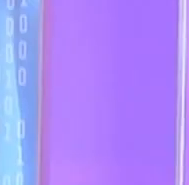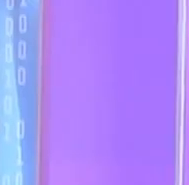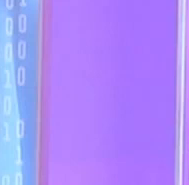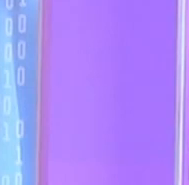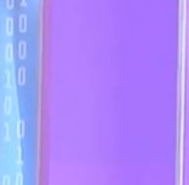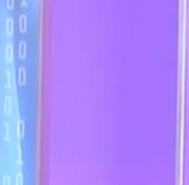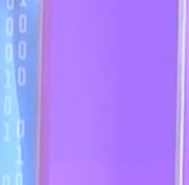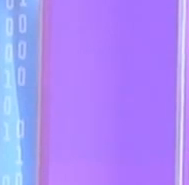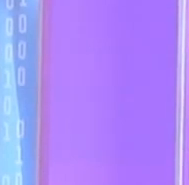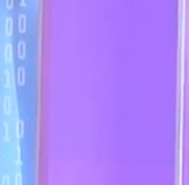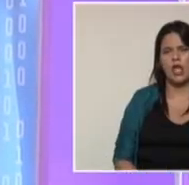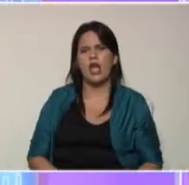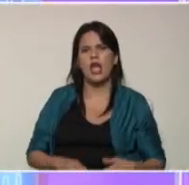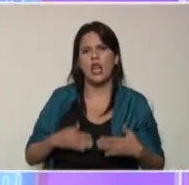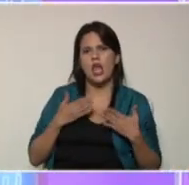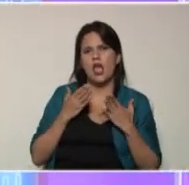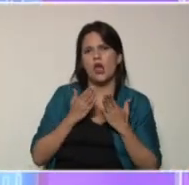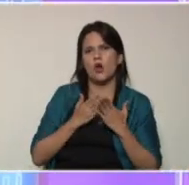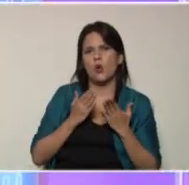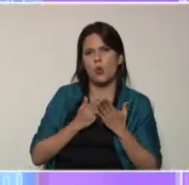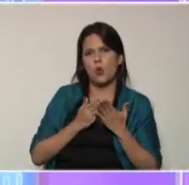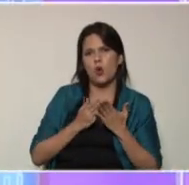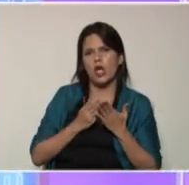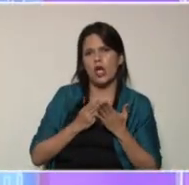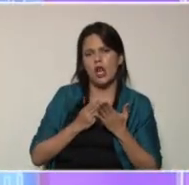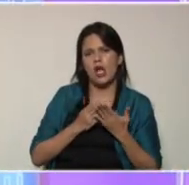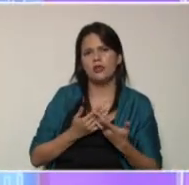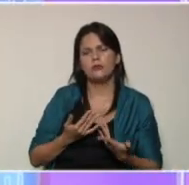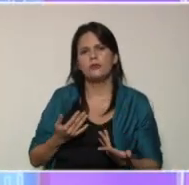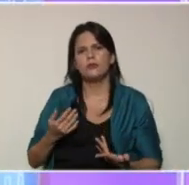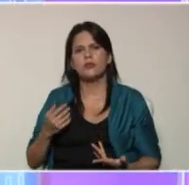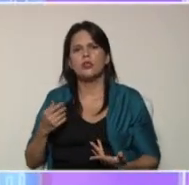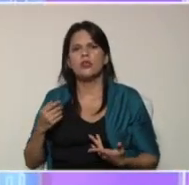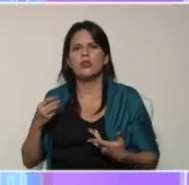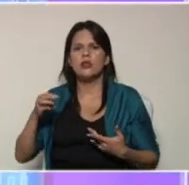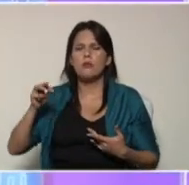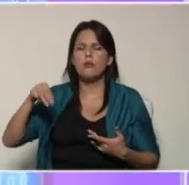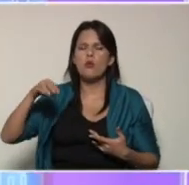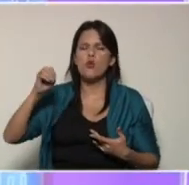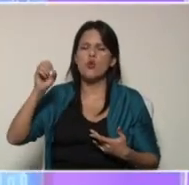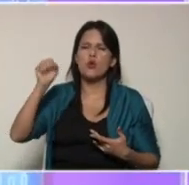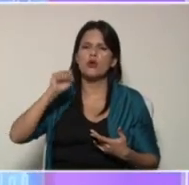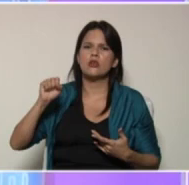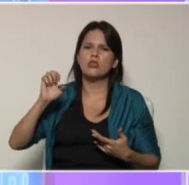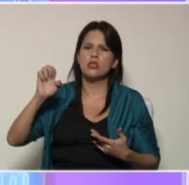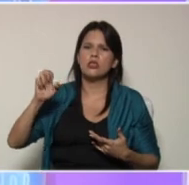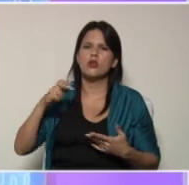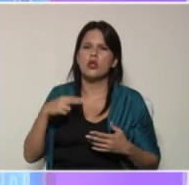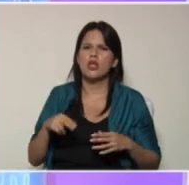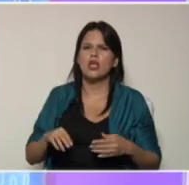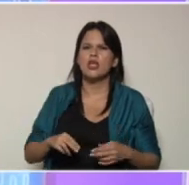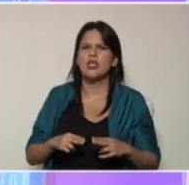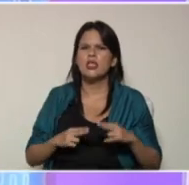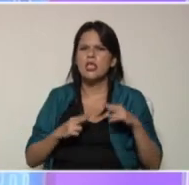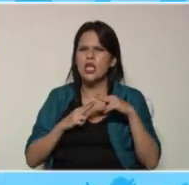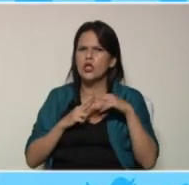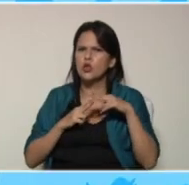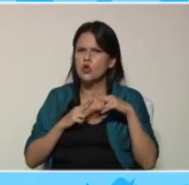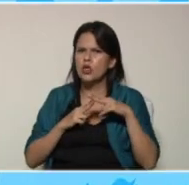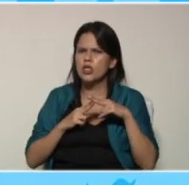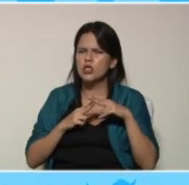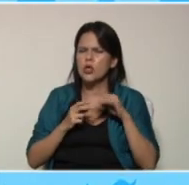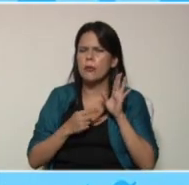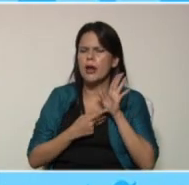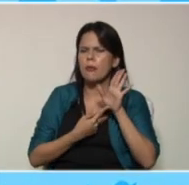la escuela básica Monseñor Lucas Guillermo nos envía un video desde Trujillo para demostrar como los